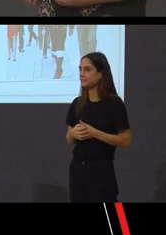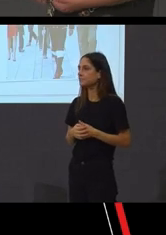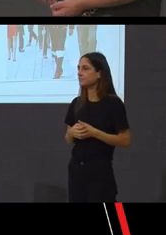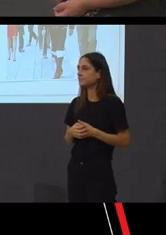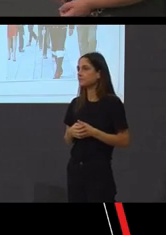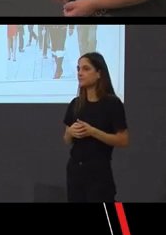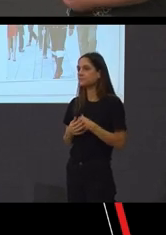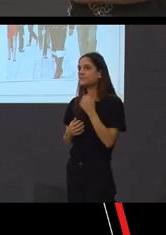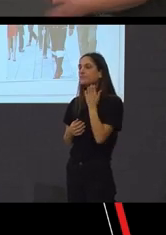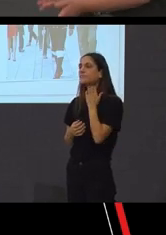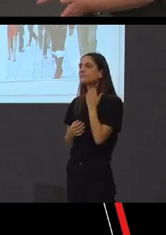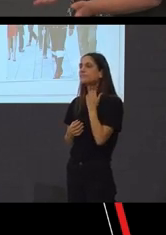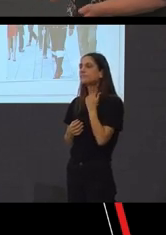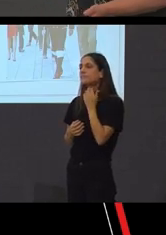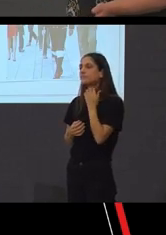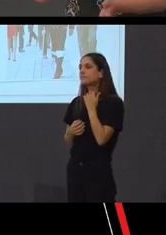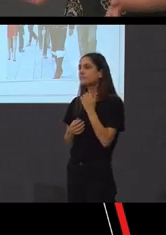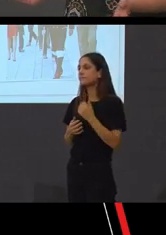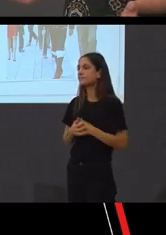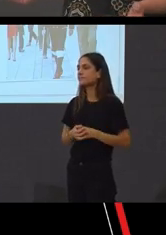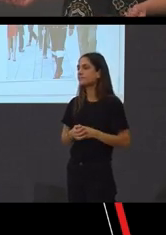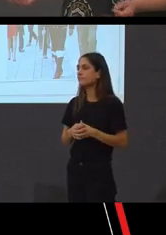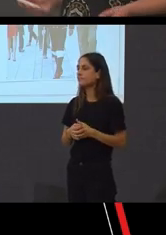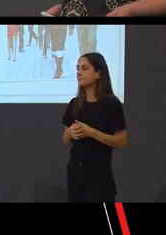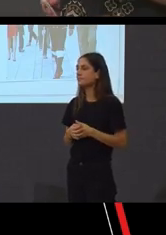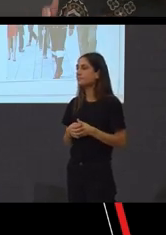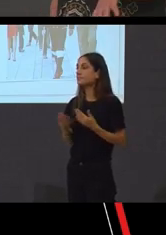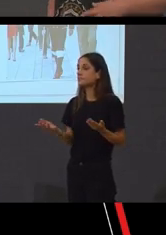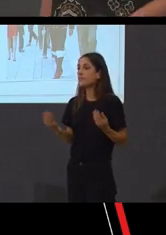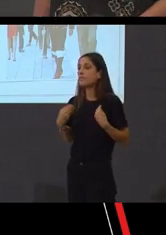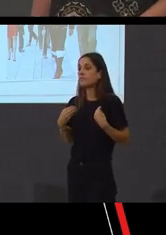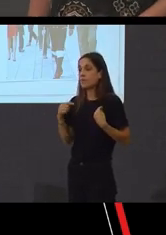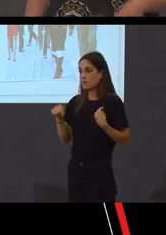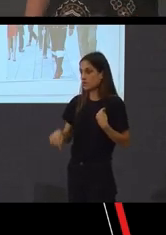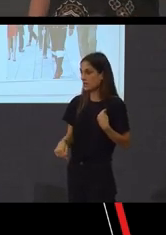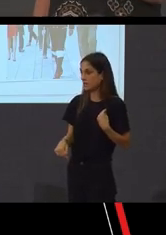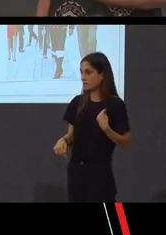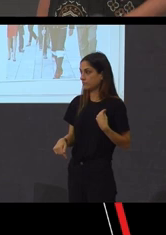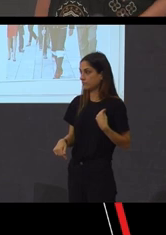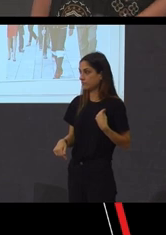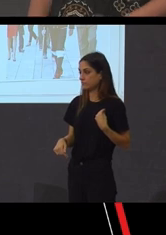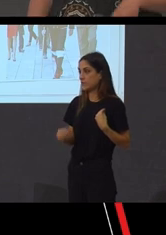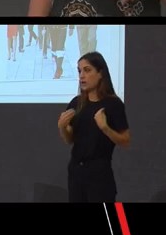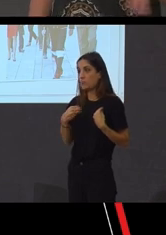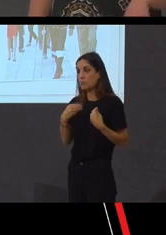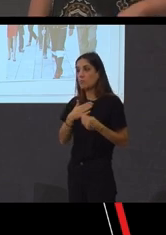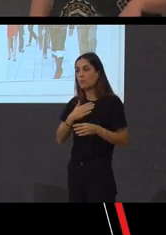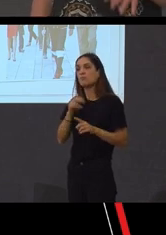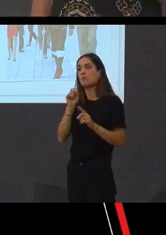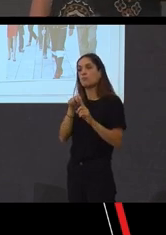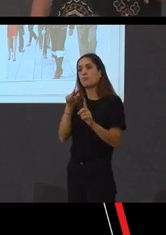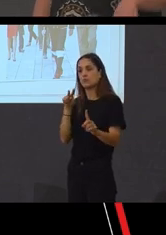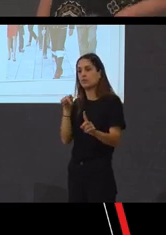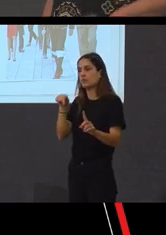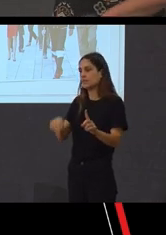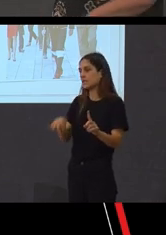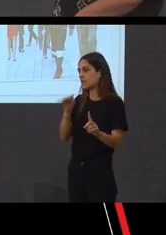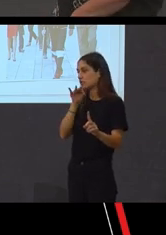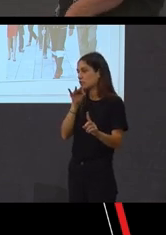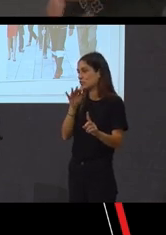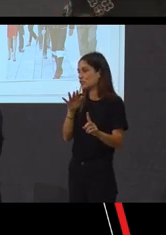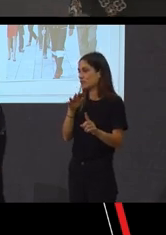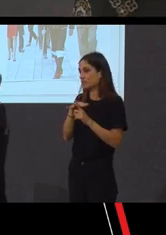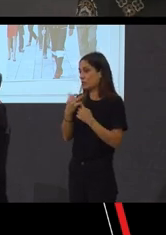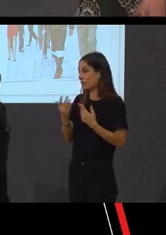Total, vivimos aquí, vivimos aquí, sigue aquí, dendo o meu punto de vista e con esto concluís y tal, debatimos.